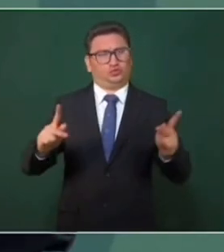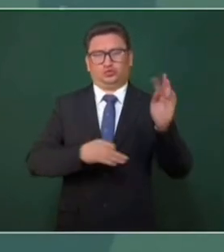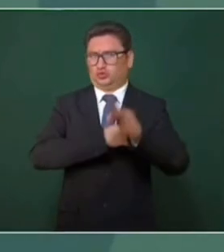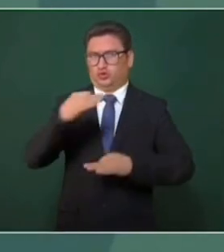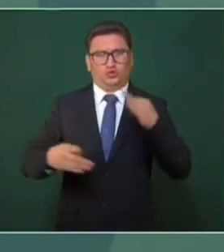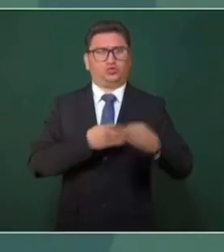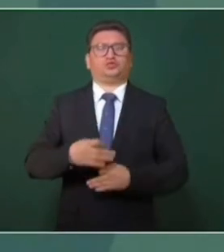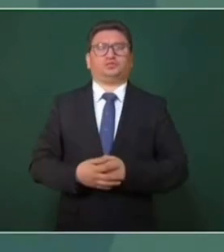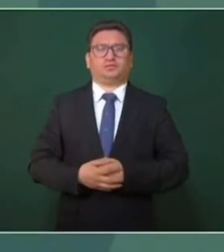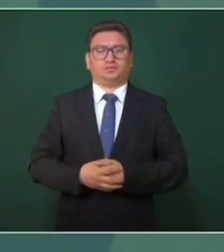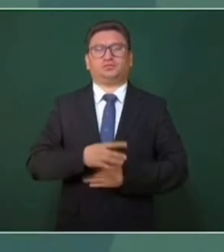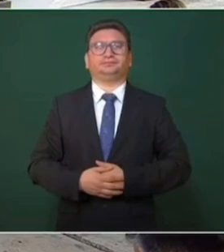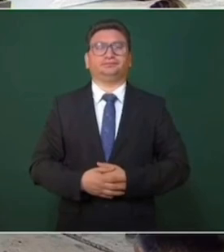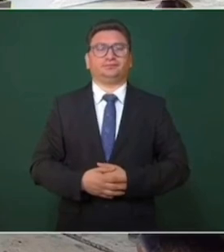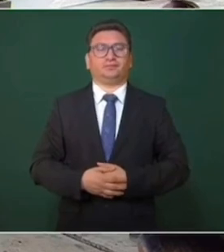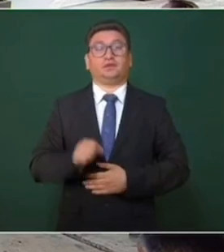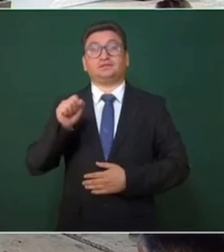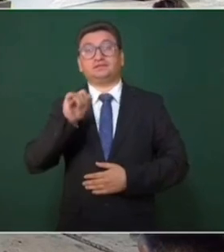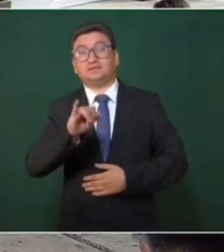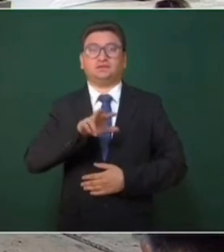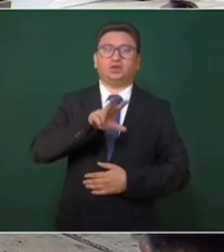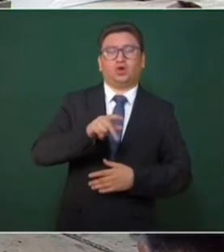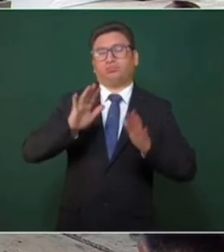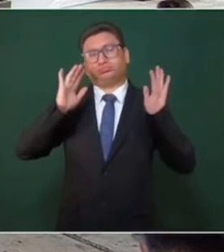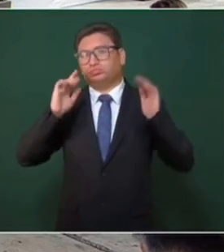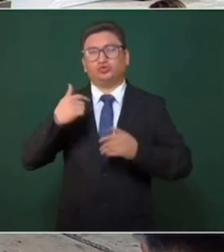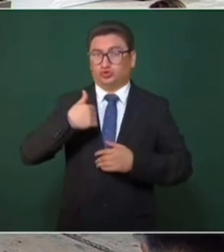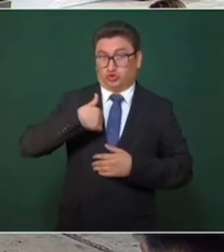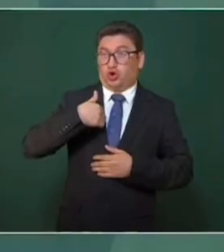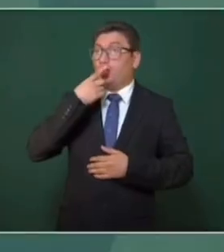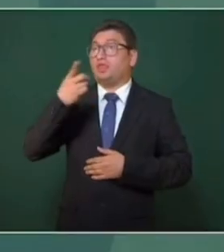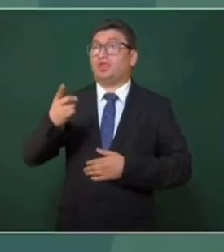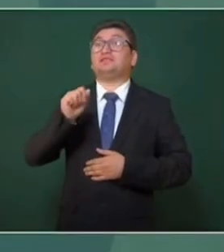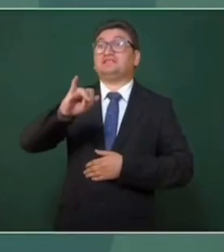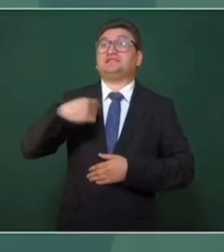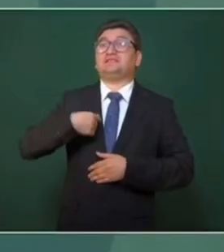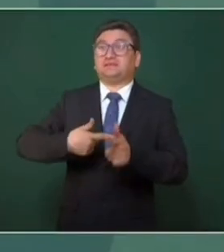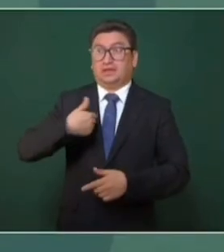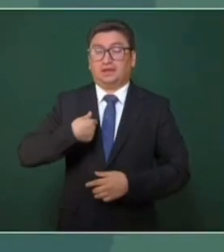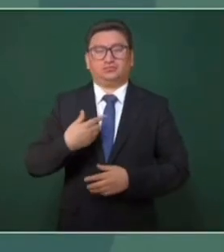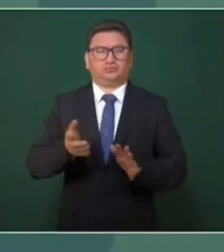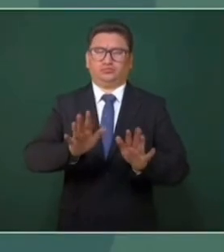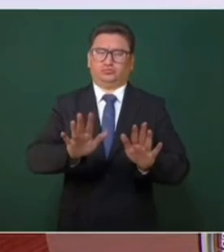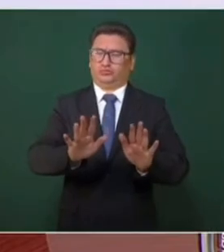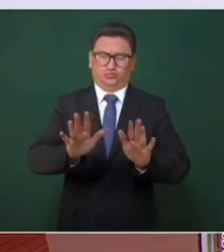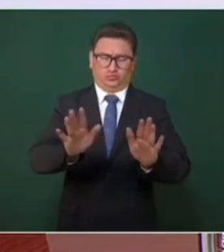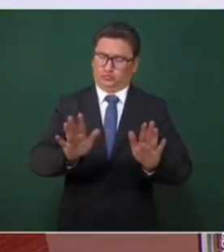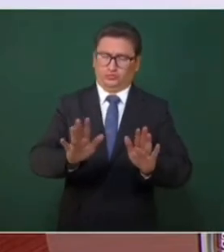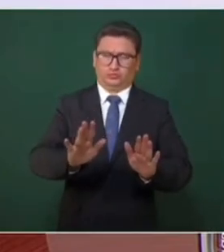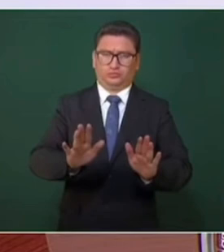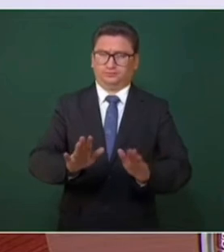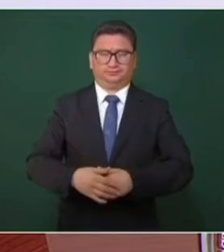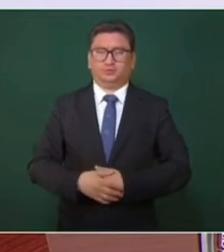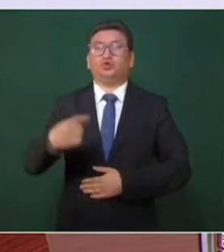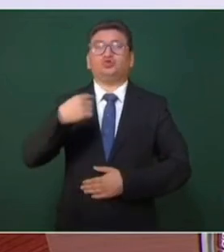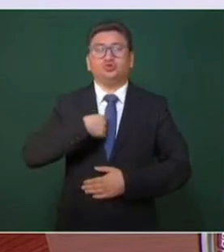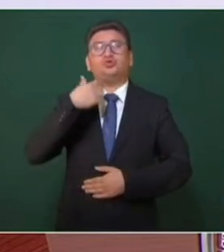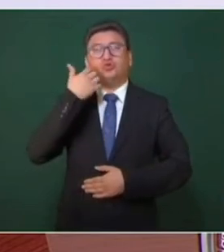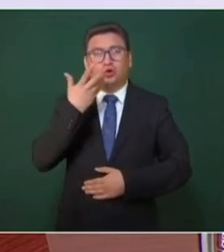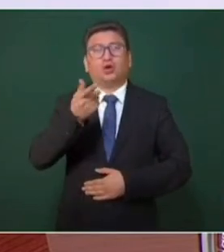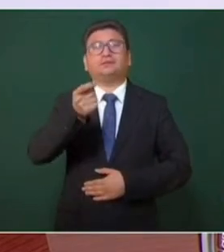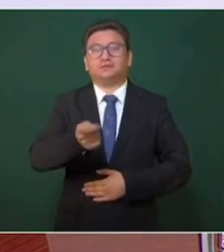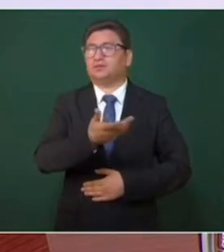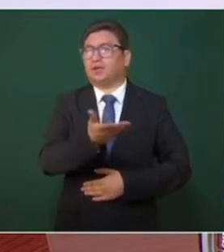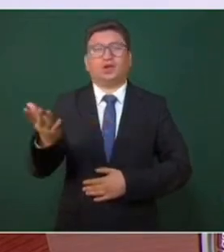participemos. A favor o en contra, yo no voy a estar diciendo voten por mí, no. No, no, no, no, no. Yo lo que quiero